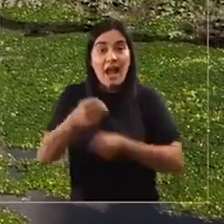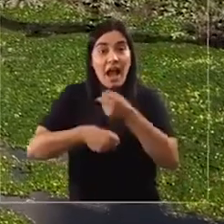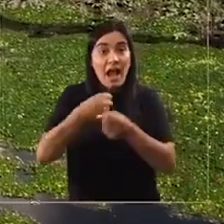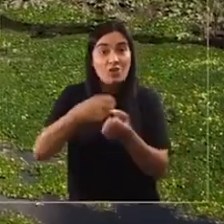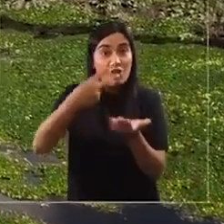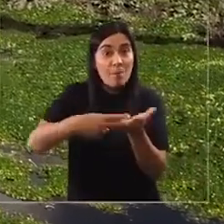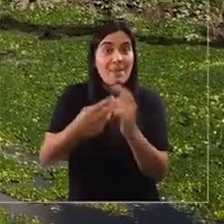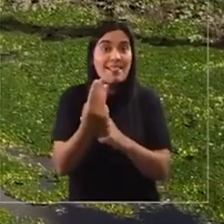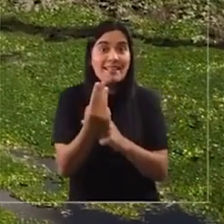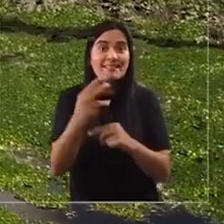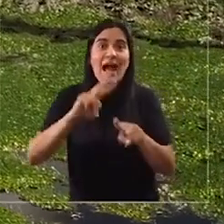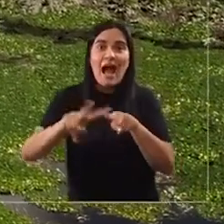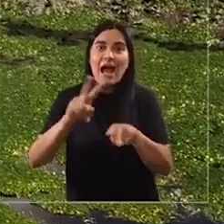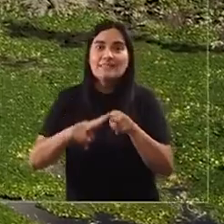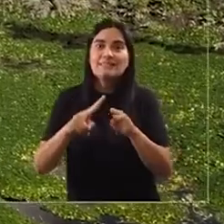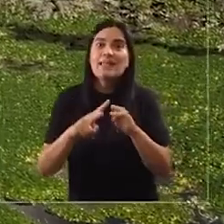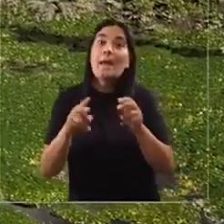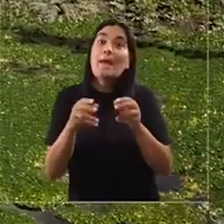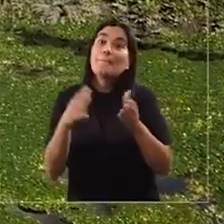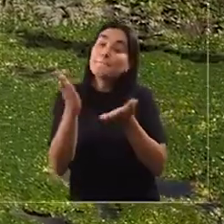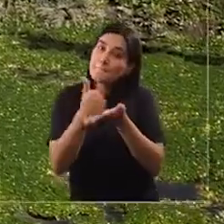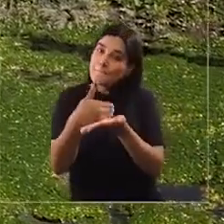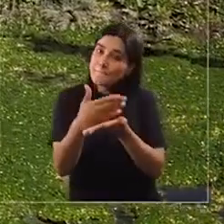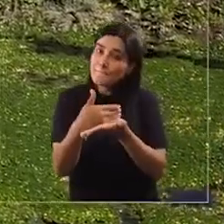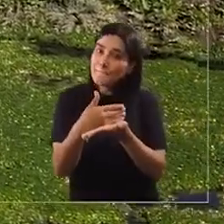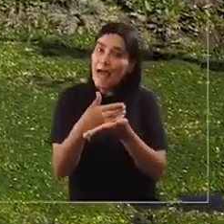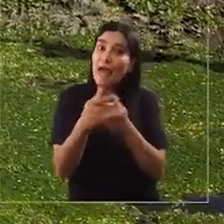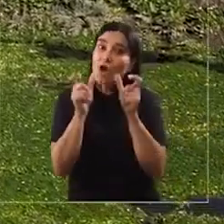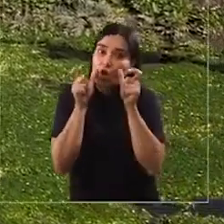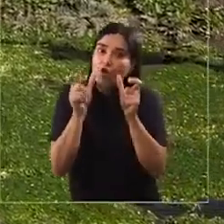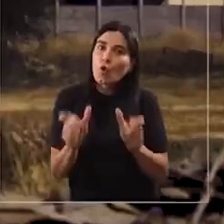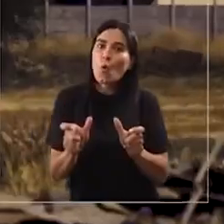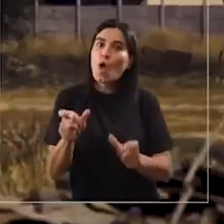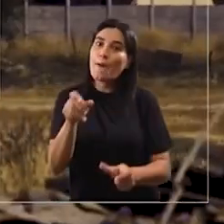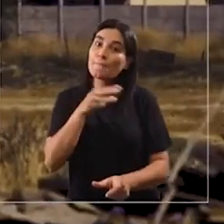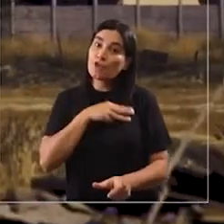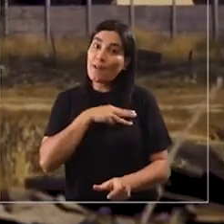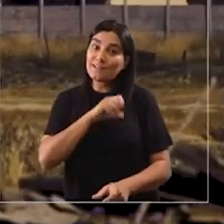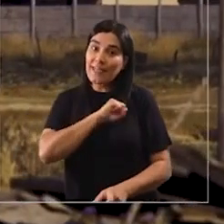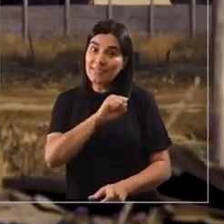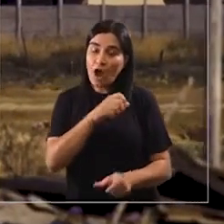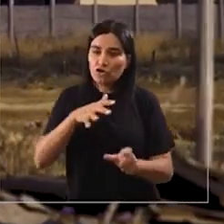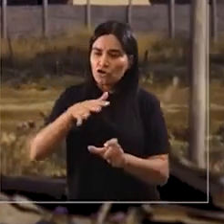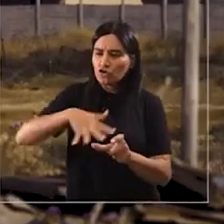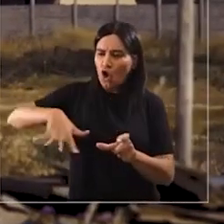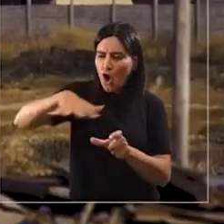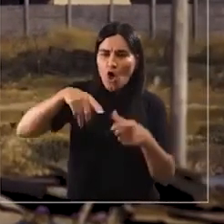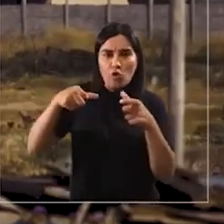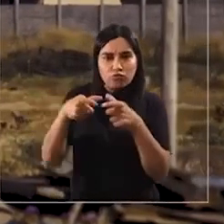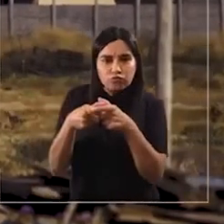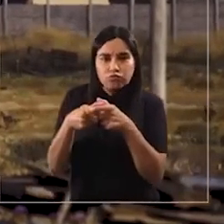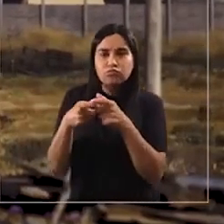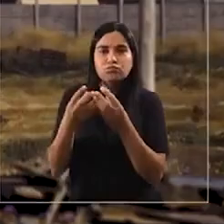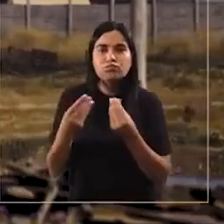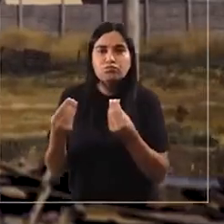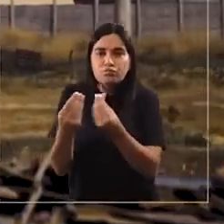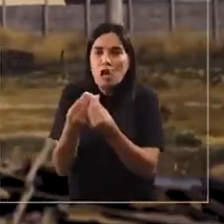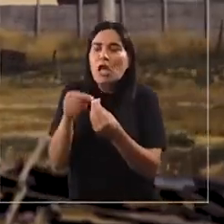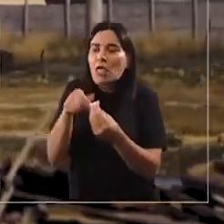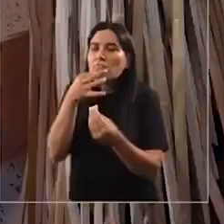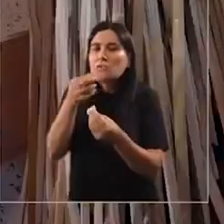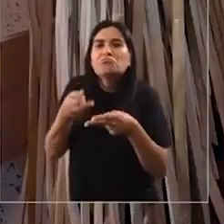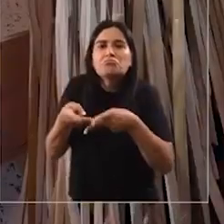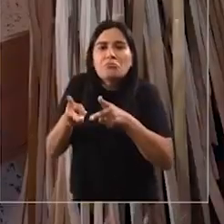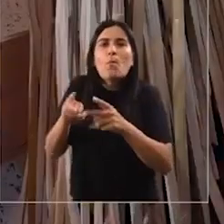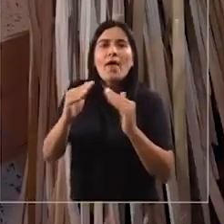se elaboró el plan regulador metropolitano de Santiago que generó que todo el sector de los humedales quedara como zona urbanizable, condicionada.